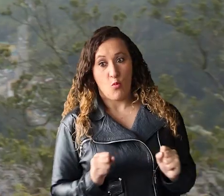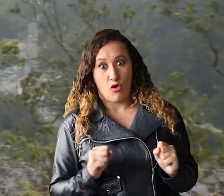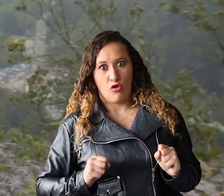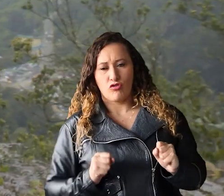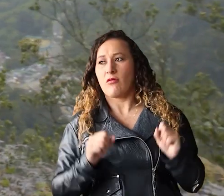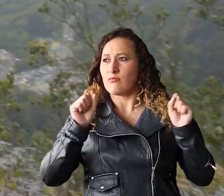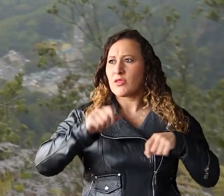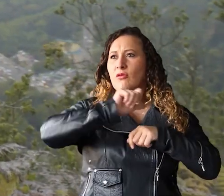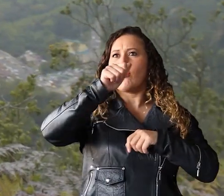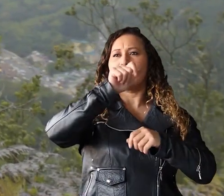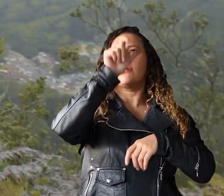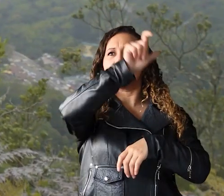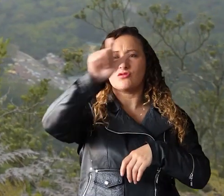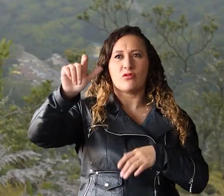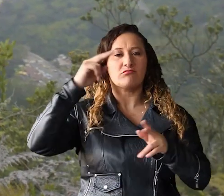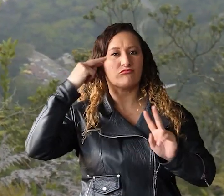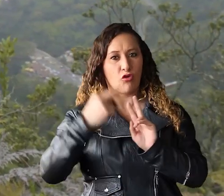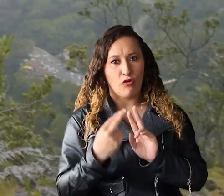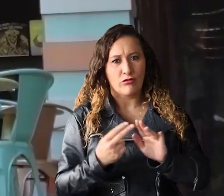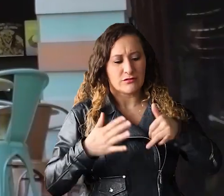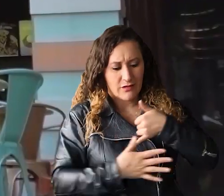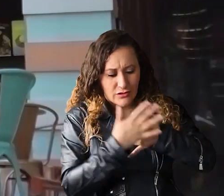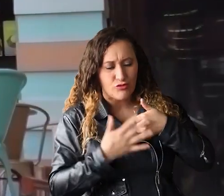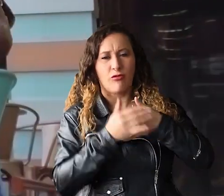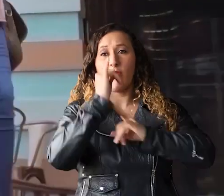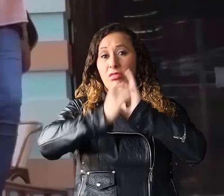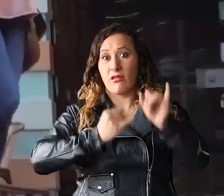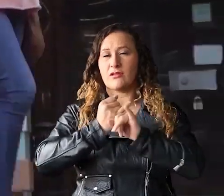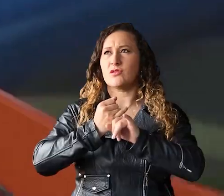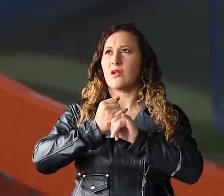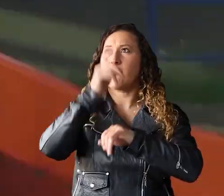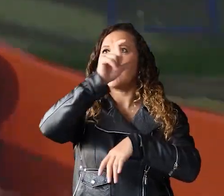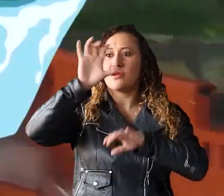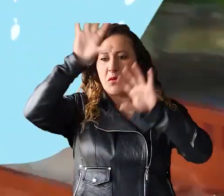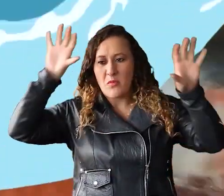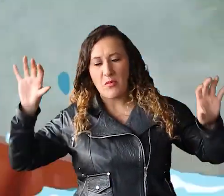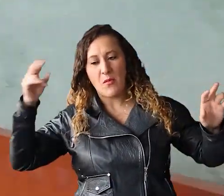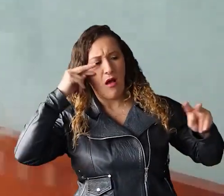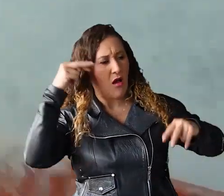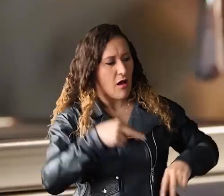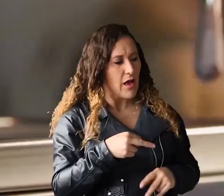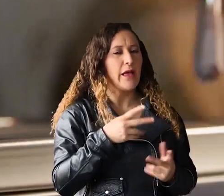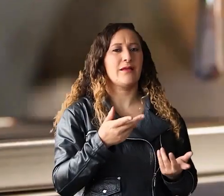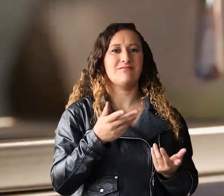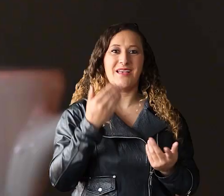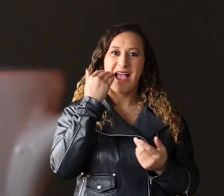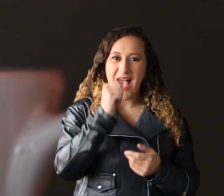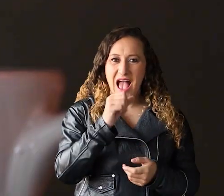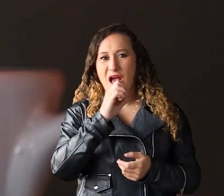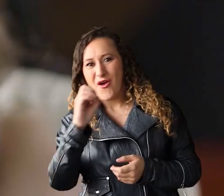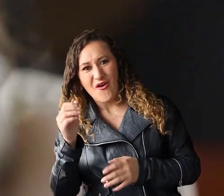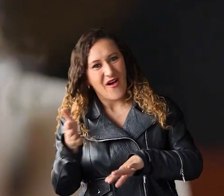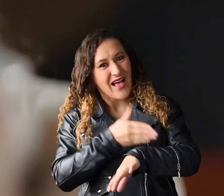nacional e internacional como destino turístico atractivo para que Shannon, Pepe, Alejandra, Verónica y más